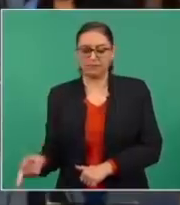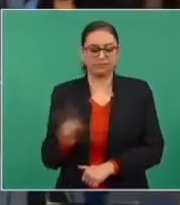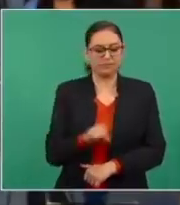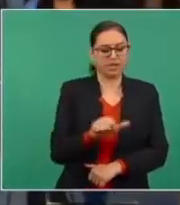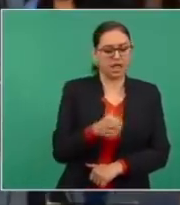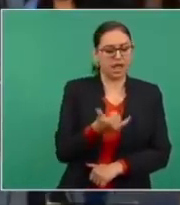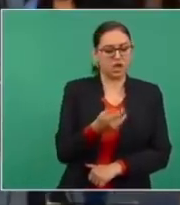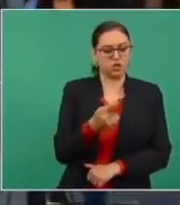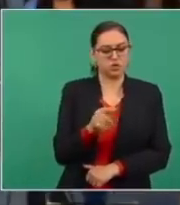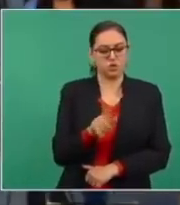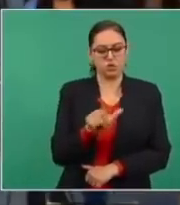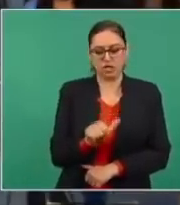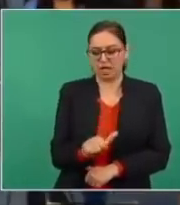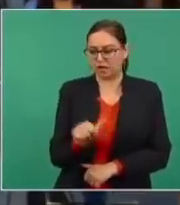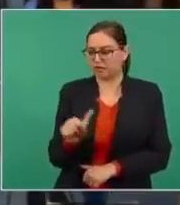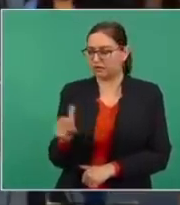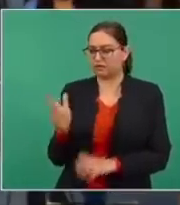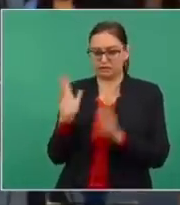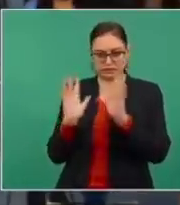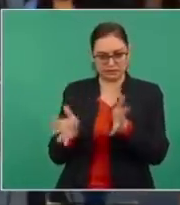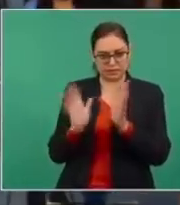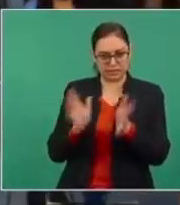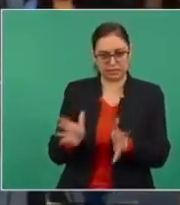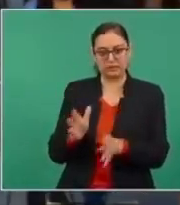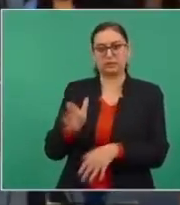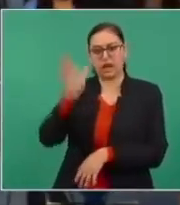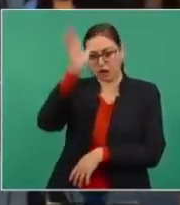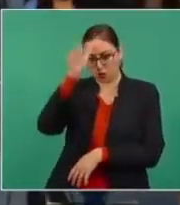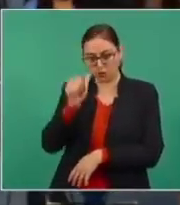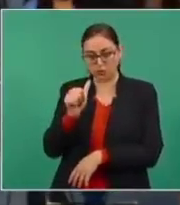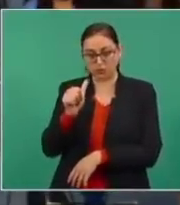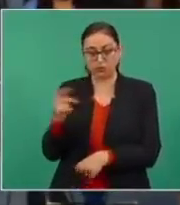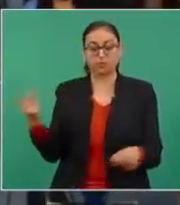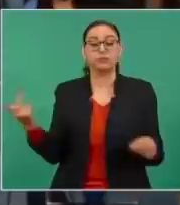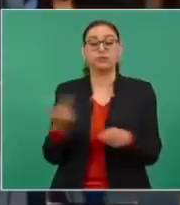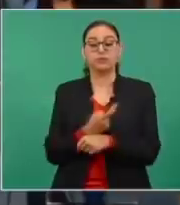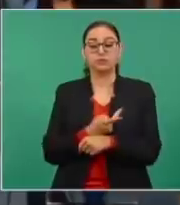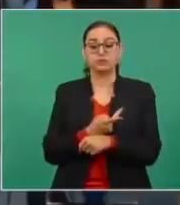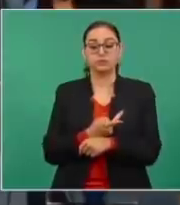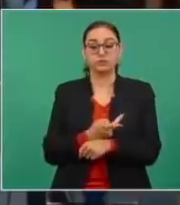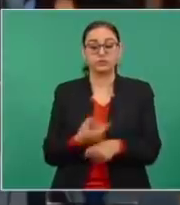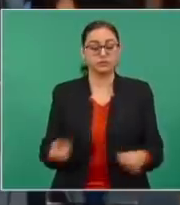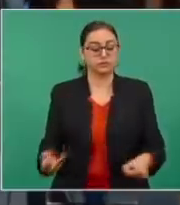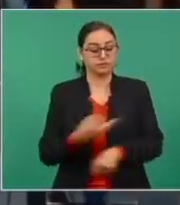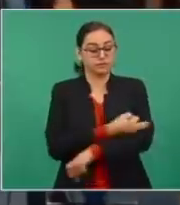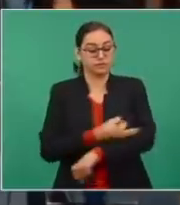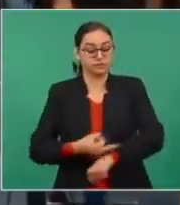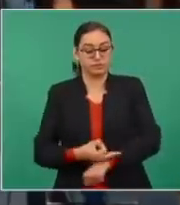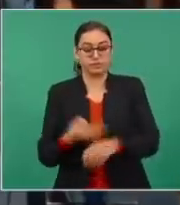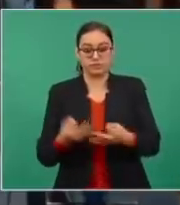Mije y donde están despojando a las familias de sus tierras,